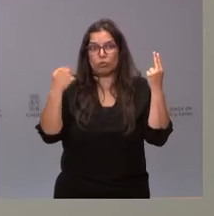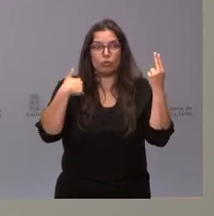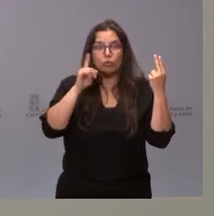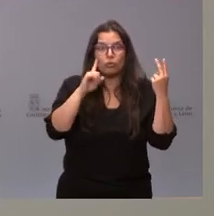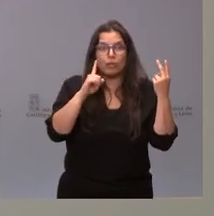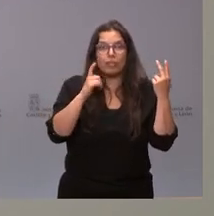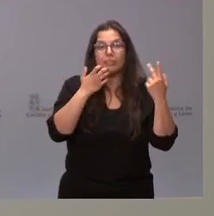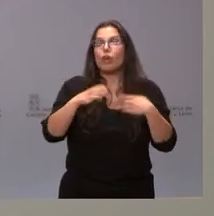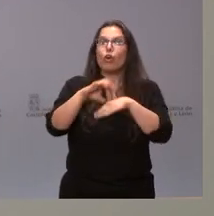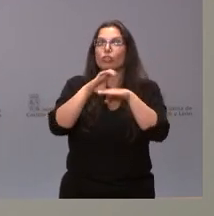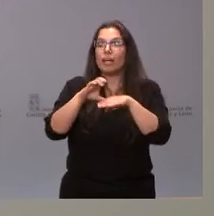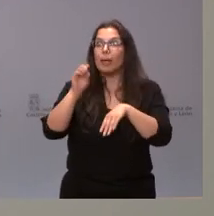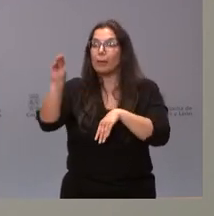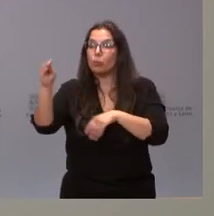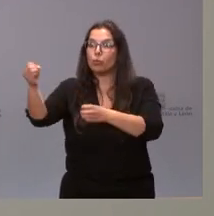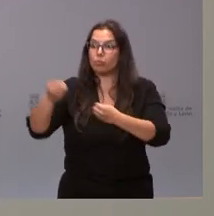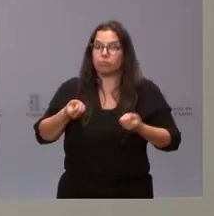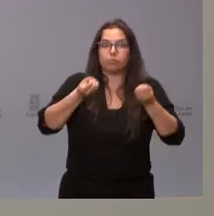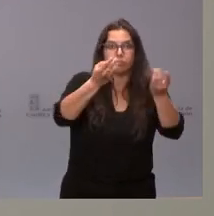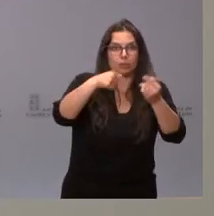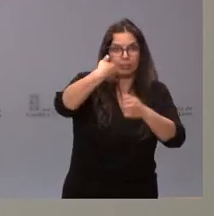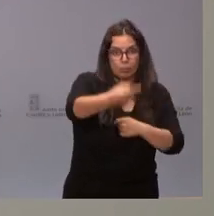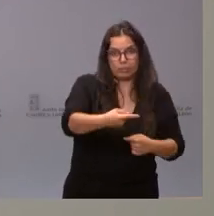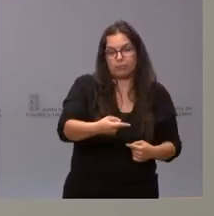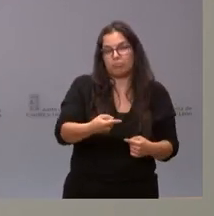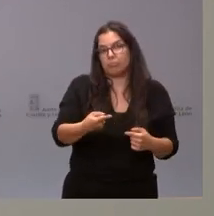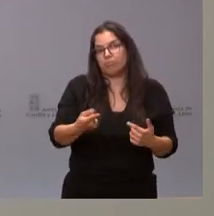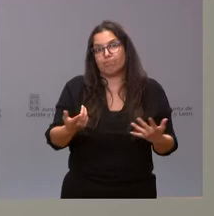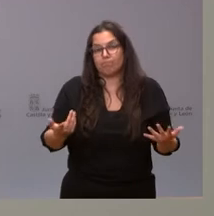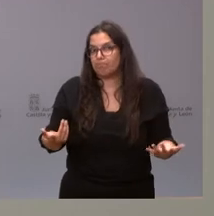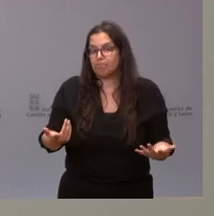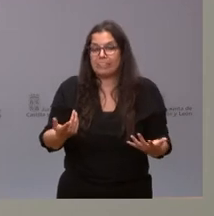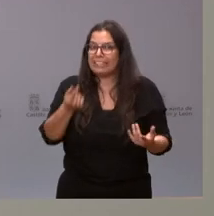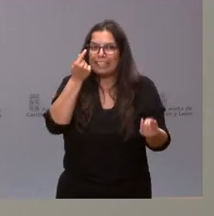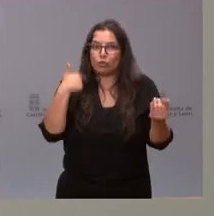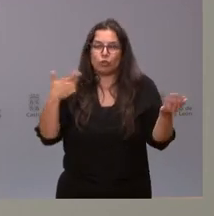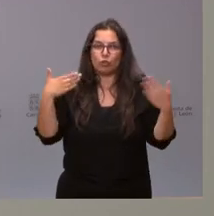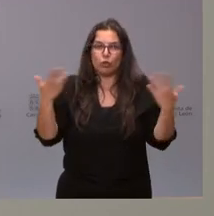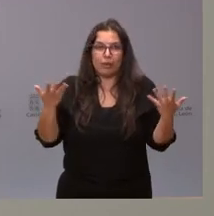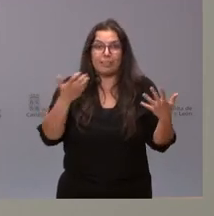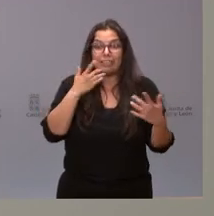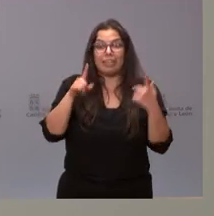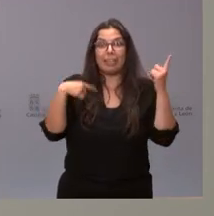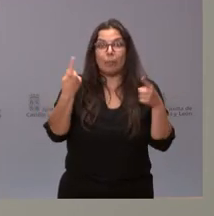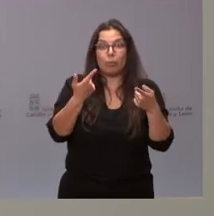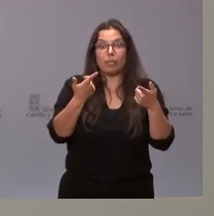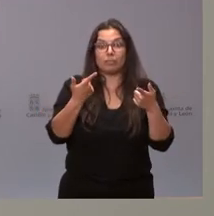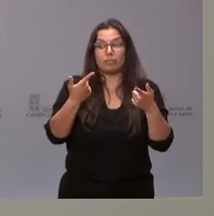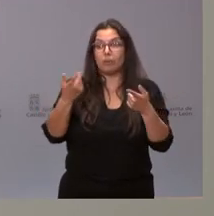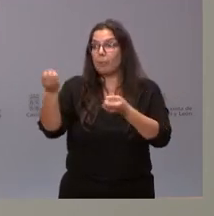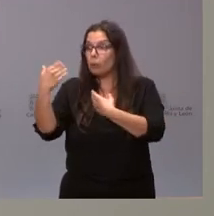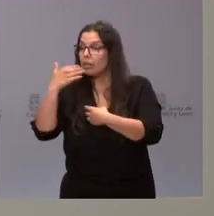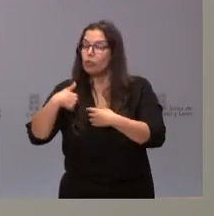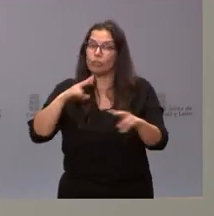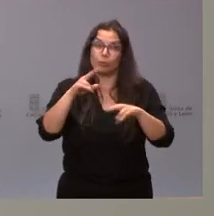sé si a través de la Consejería le podemos dar una información más adelante, pero no tengo el dato en este momento. Si a lo largo de la rueda la podría disponer, pues lo podré